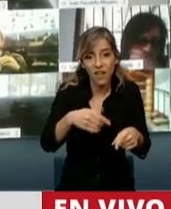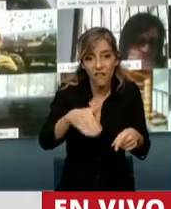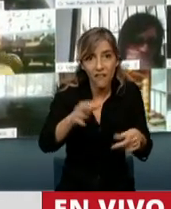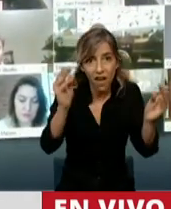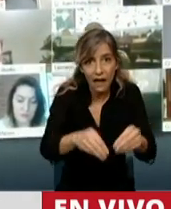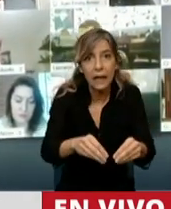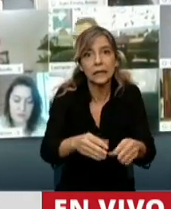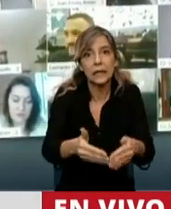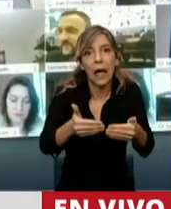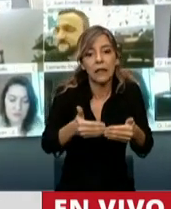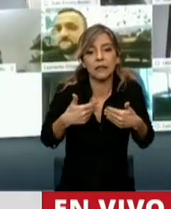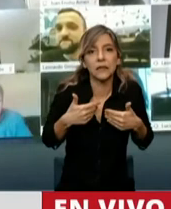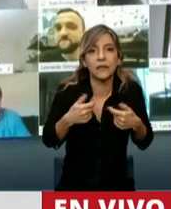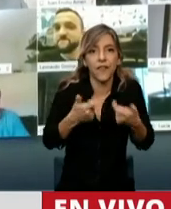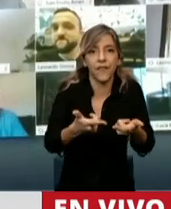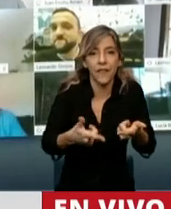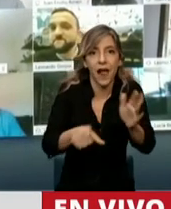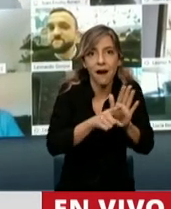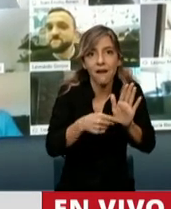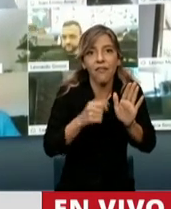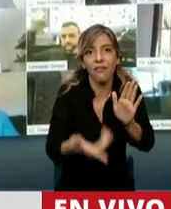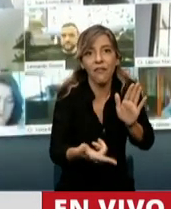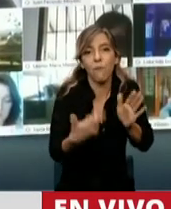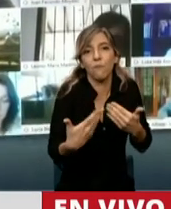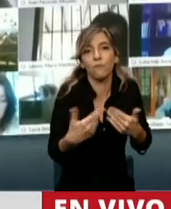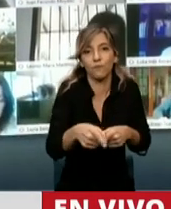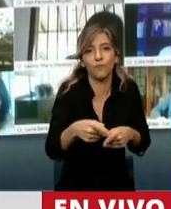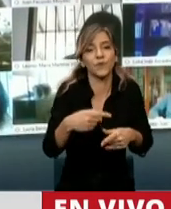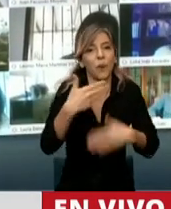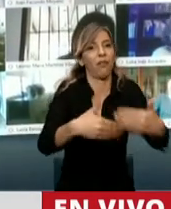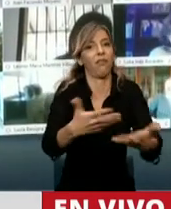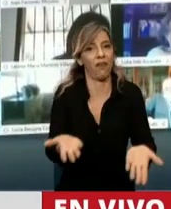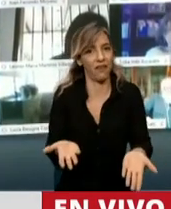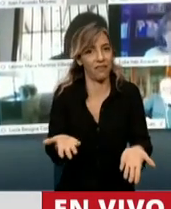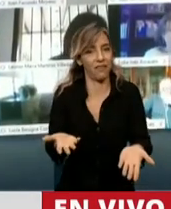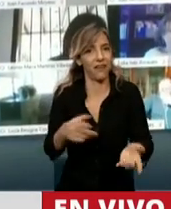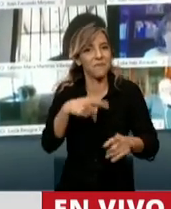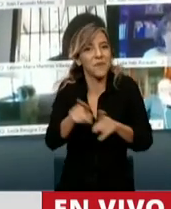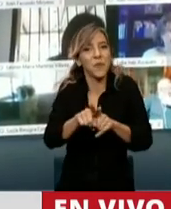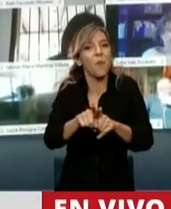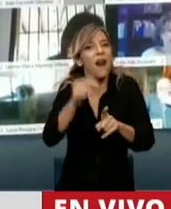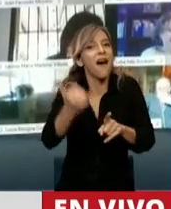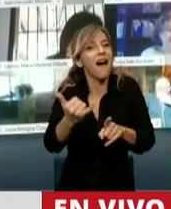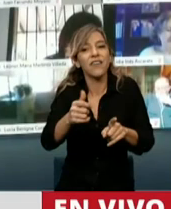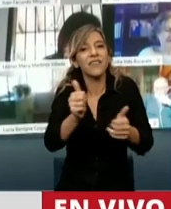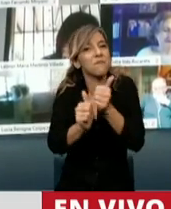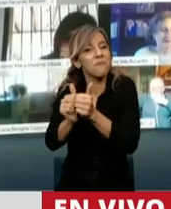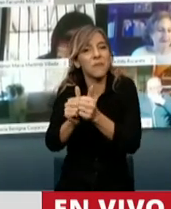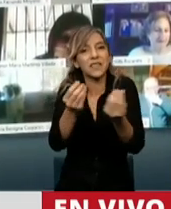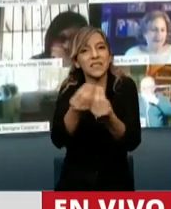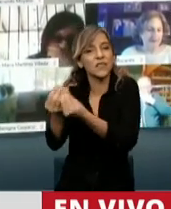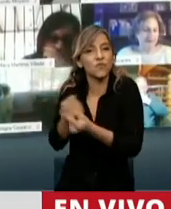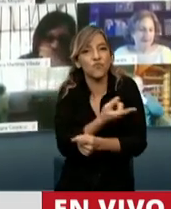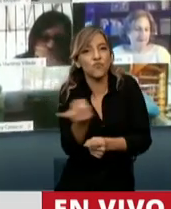teniendo una fuente laboral y funcionando, como Sanón, o empresas chacareras o frutículas, como Serri, que también